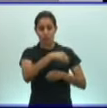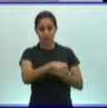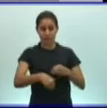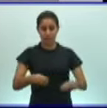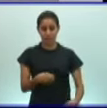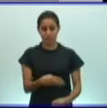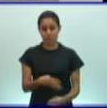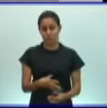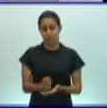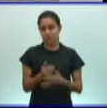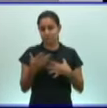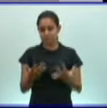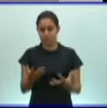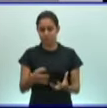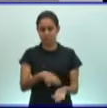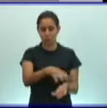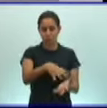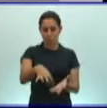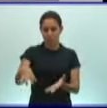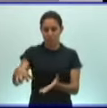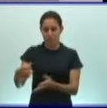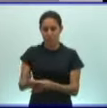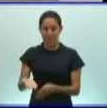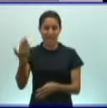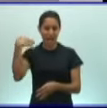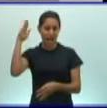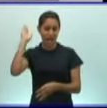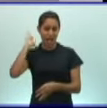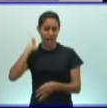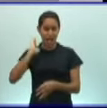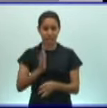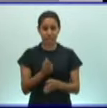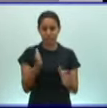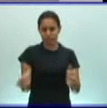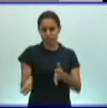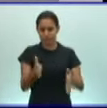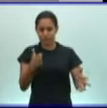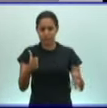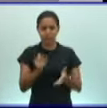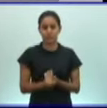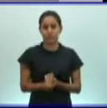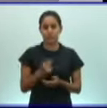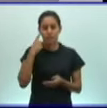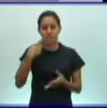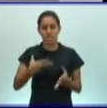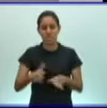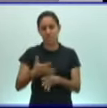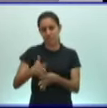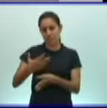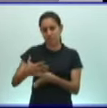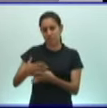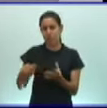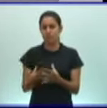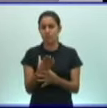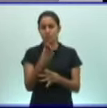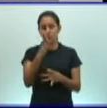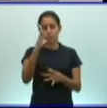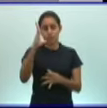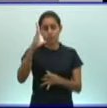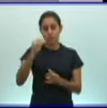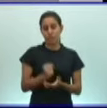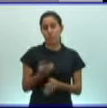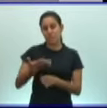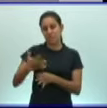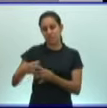larvas nadadoras que dieron origen a las diferentes ramas, ya sea colaterales o principales de los diferentes